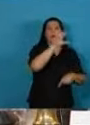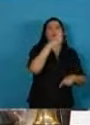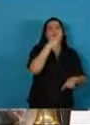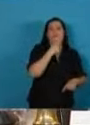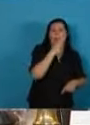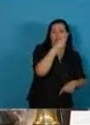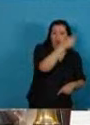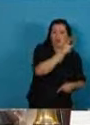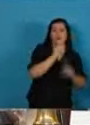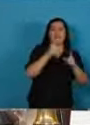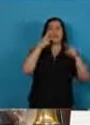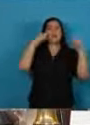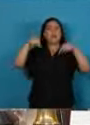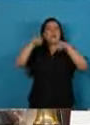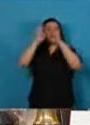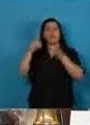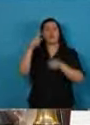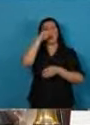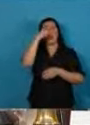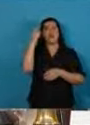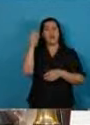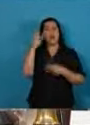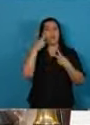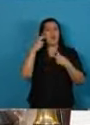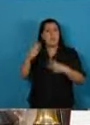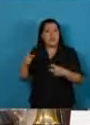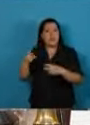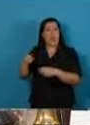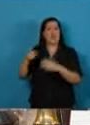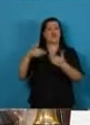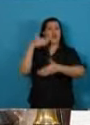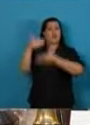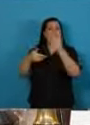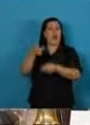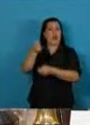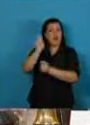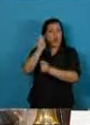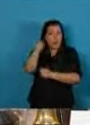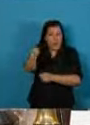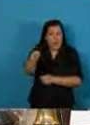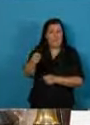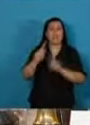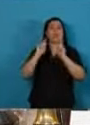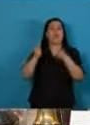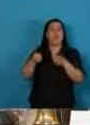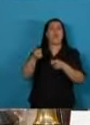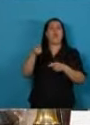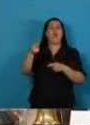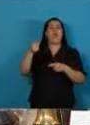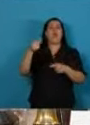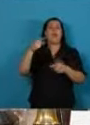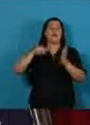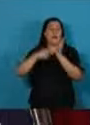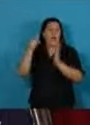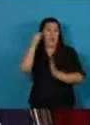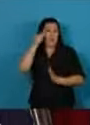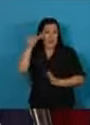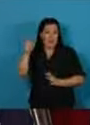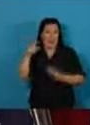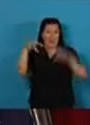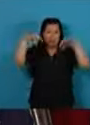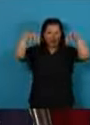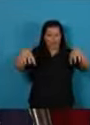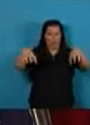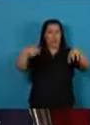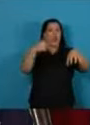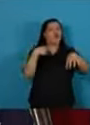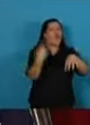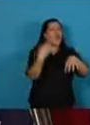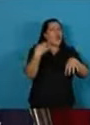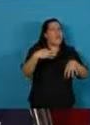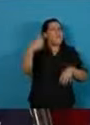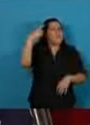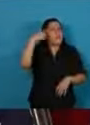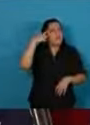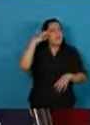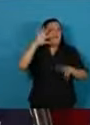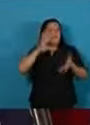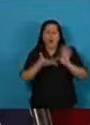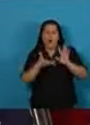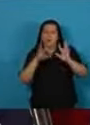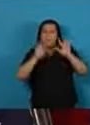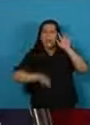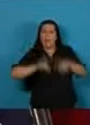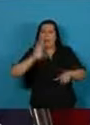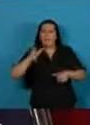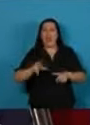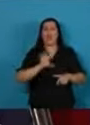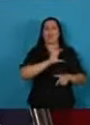y el Instituto Nacional de Investigación y Desarrollo Pesquero funciona en la ciudad de Mar del Plata, debemos pensar diversas alternativas